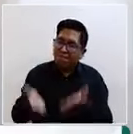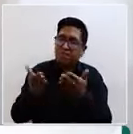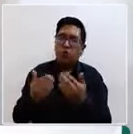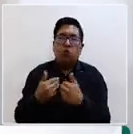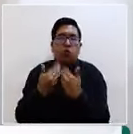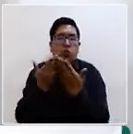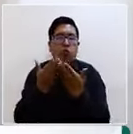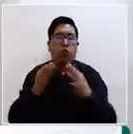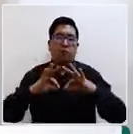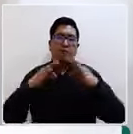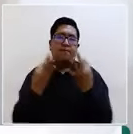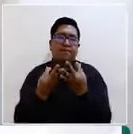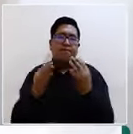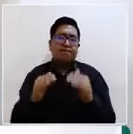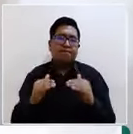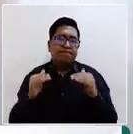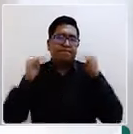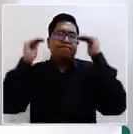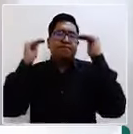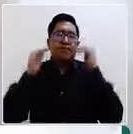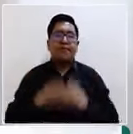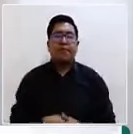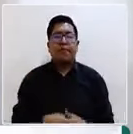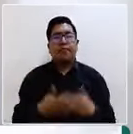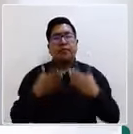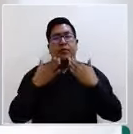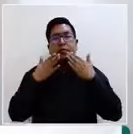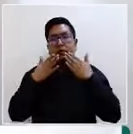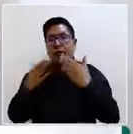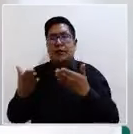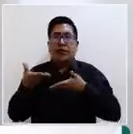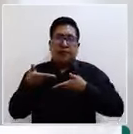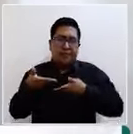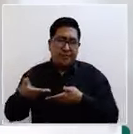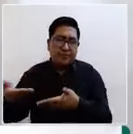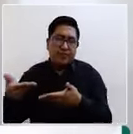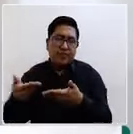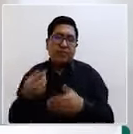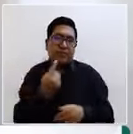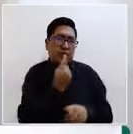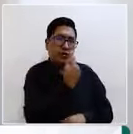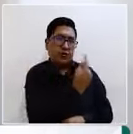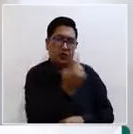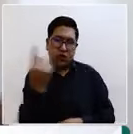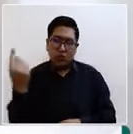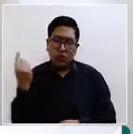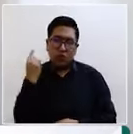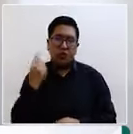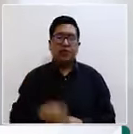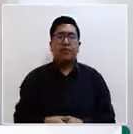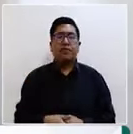esa vivencia de familia. Gracias por la invitación nuevamente a cada uno de los presentes. bueno,